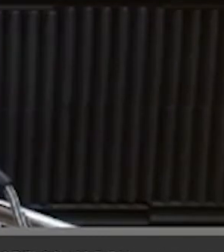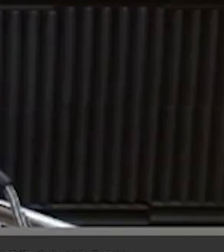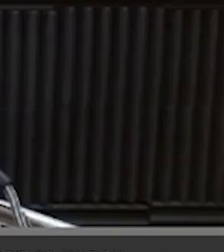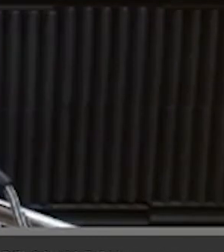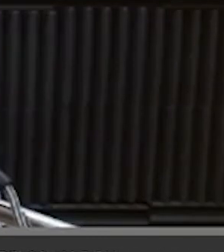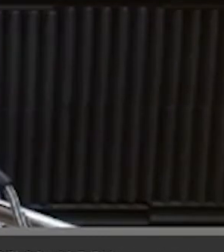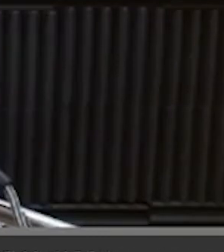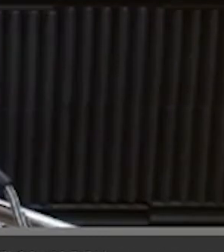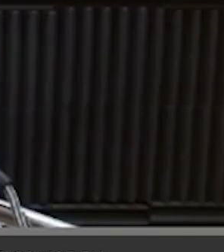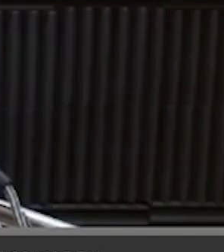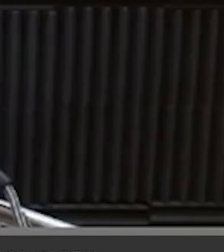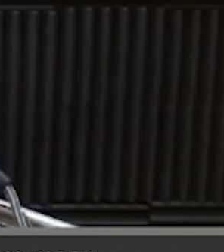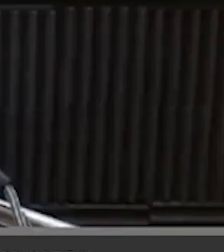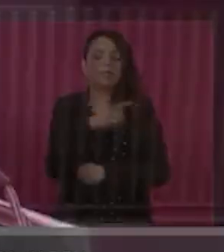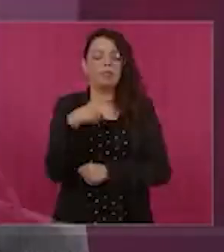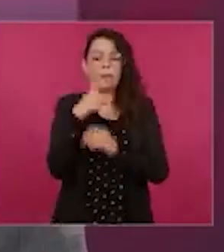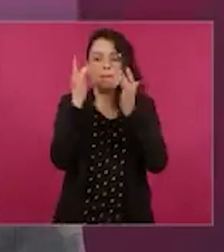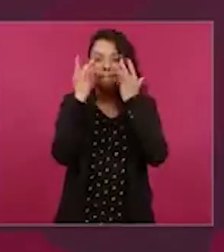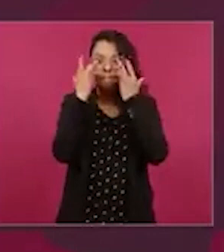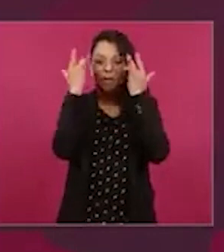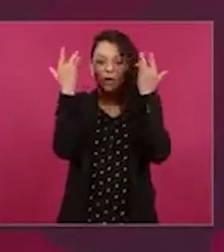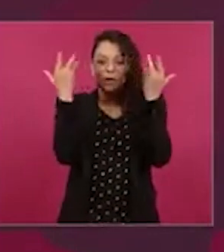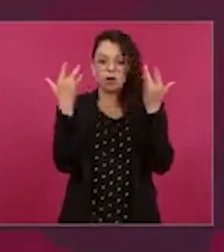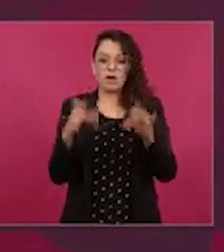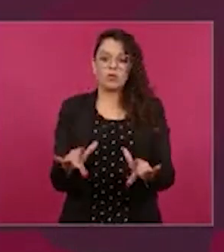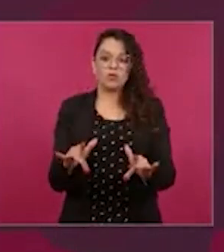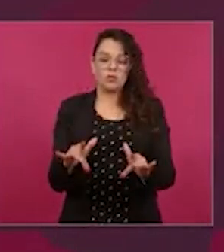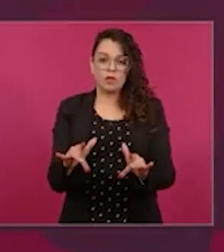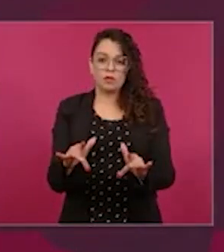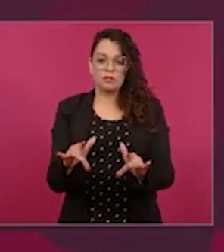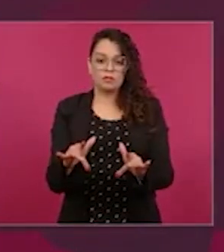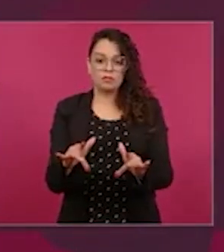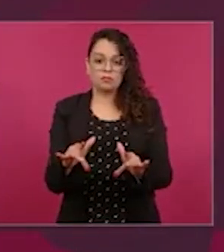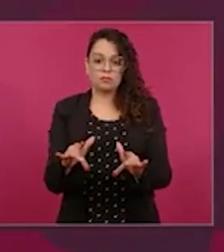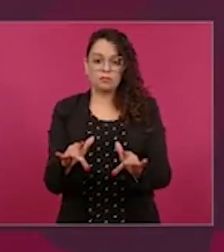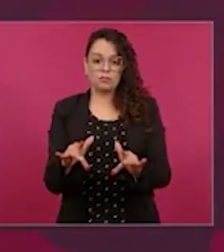presidente Andrés Manuel López Obrador un planteamiento de él